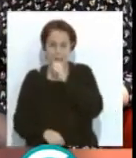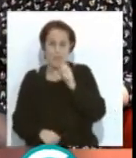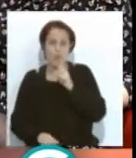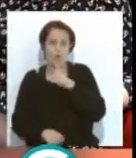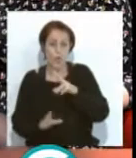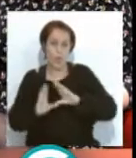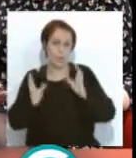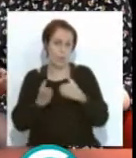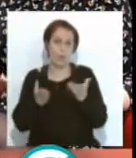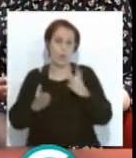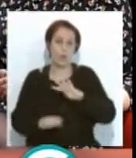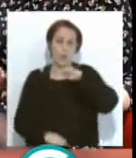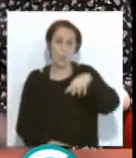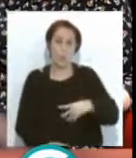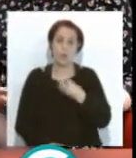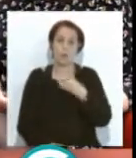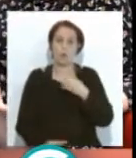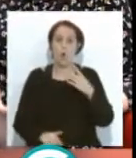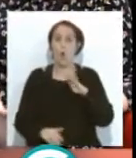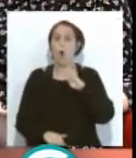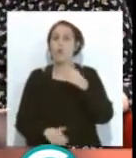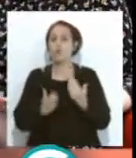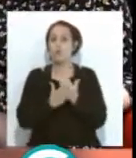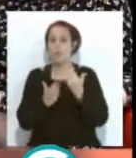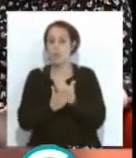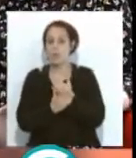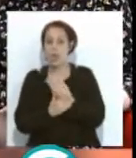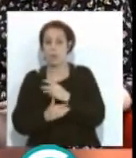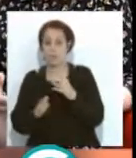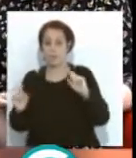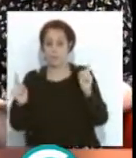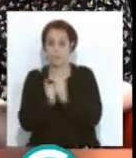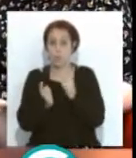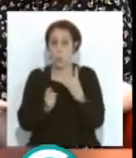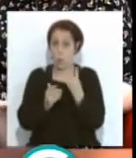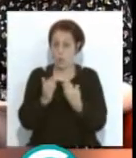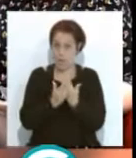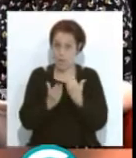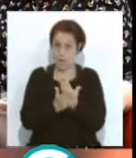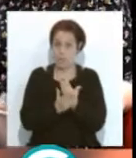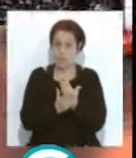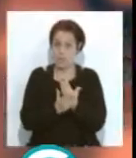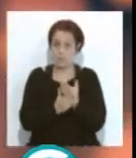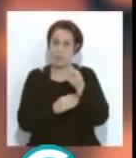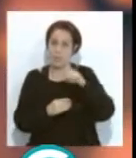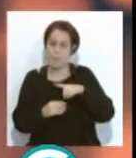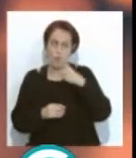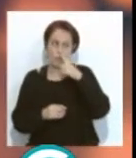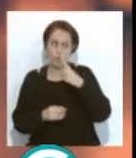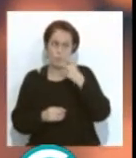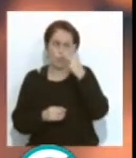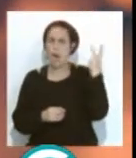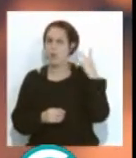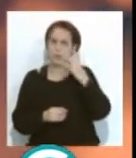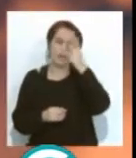Entonces, la fase de cuartos, en vez de durar ocho días, dura cuatro. Que también que asistimos a eso, quiero recordar que no hace mucho, dos, tres años, ¿no? El